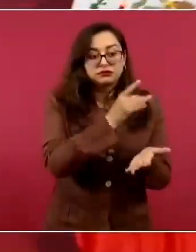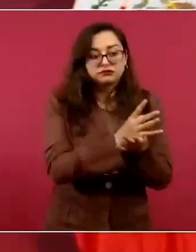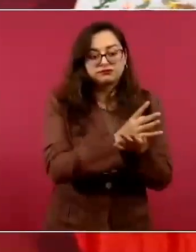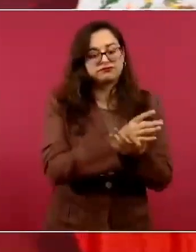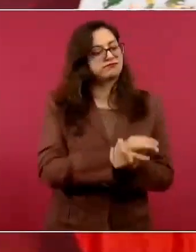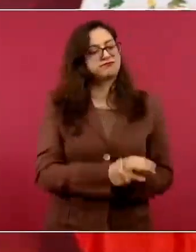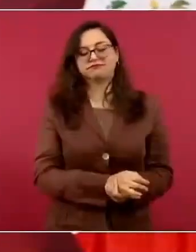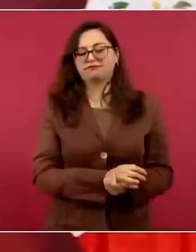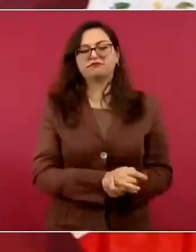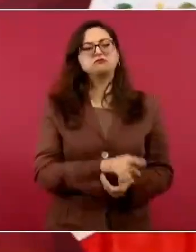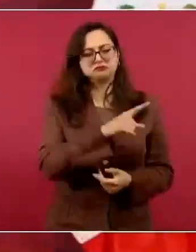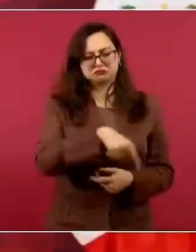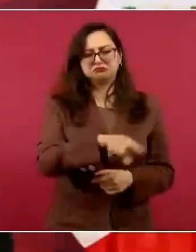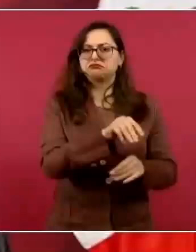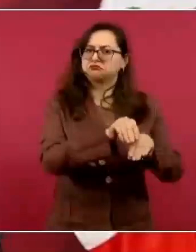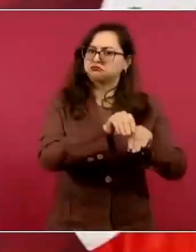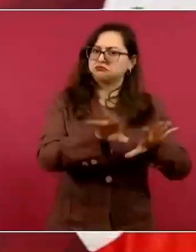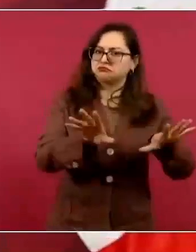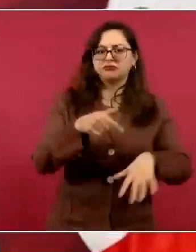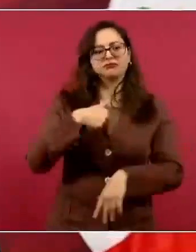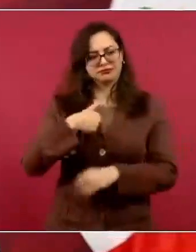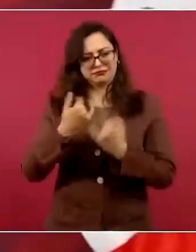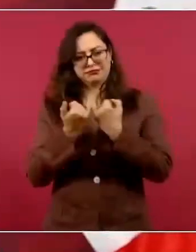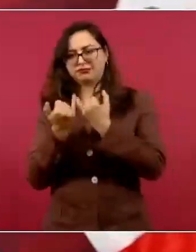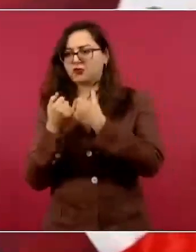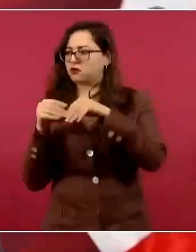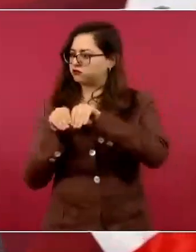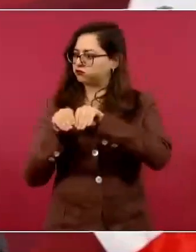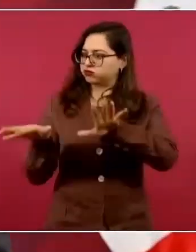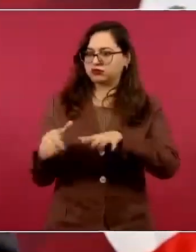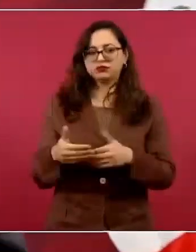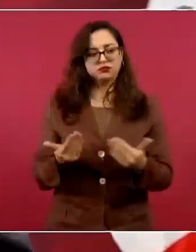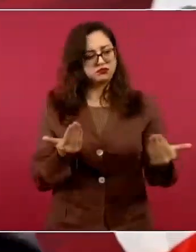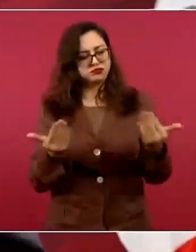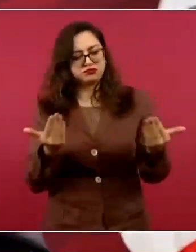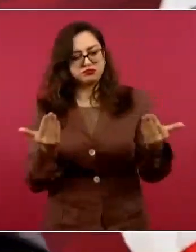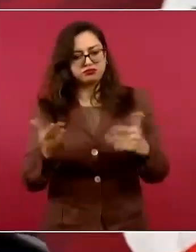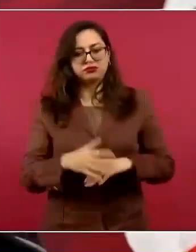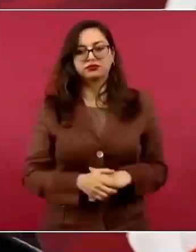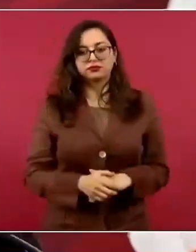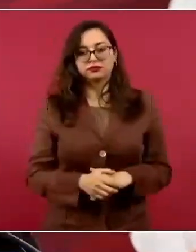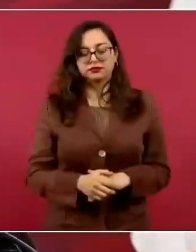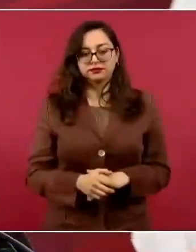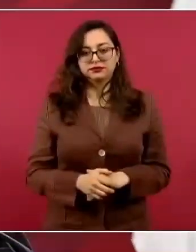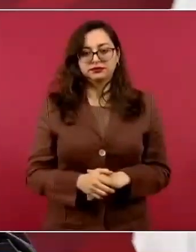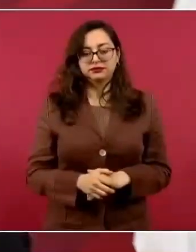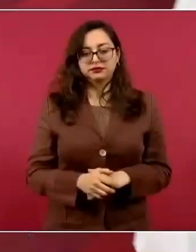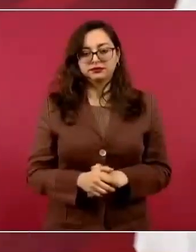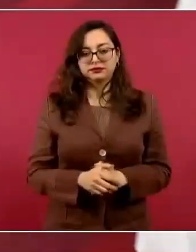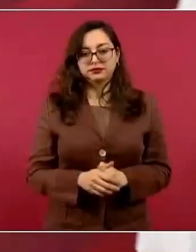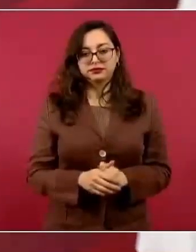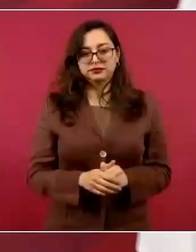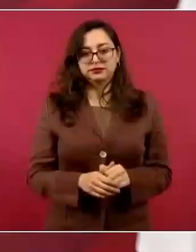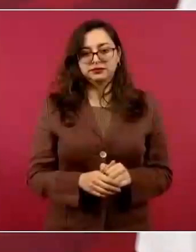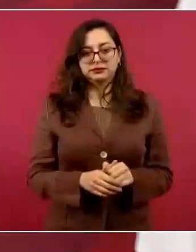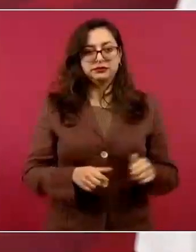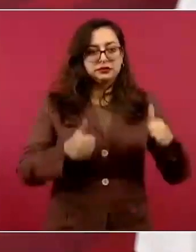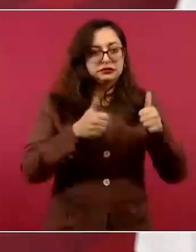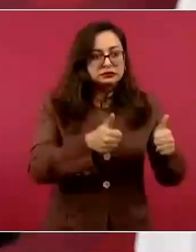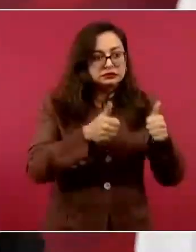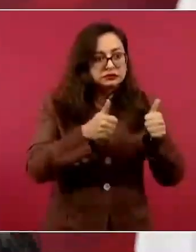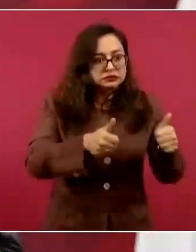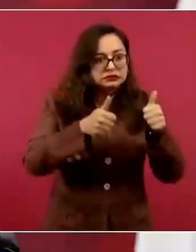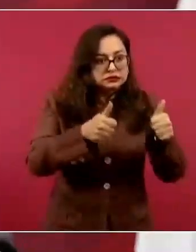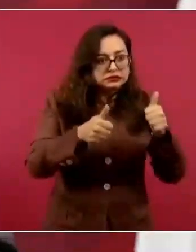además es hasta dañino para la salud. O si los escucha uno